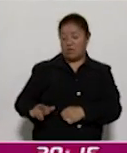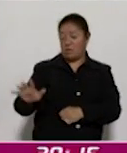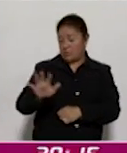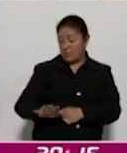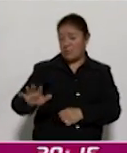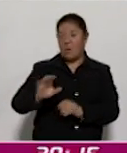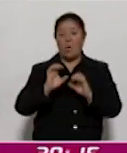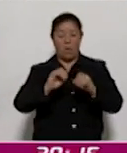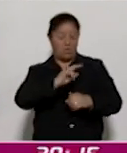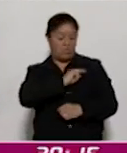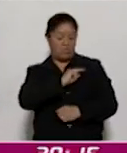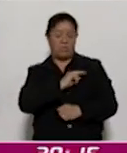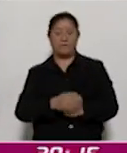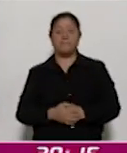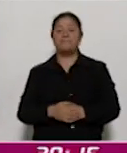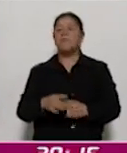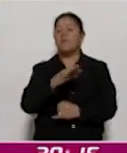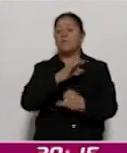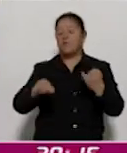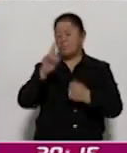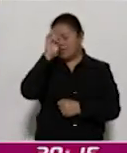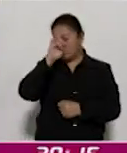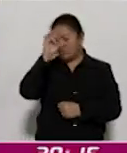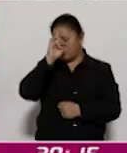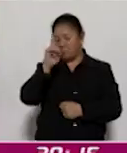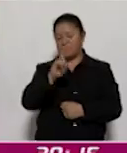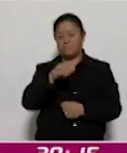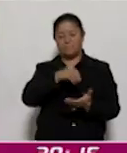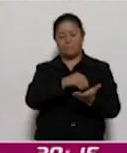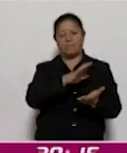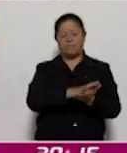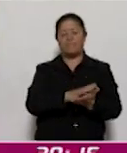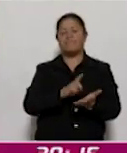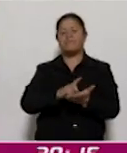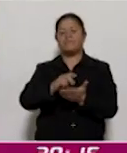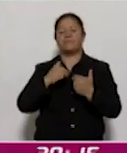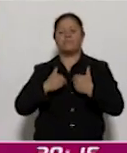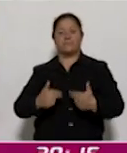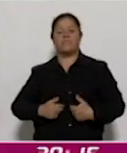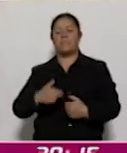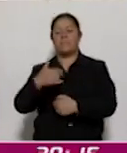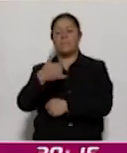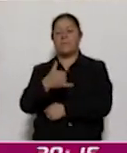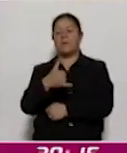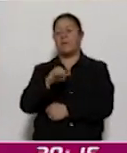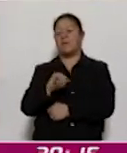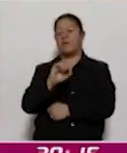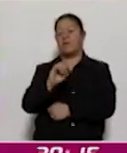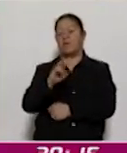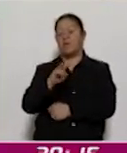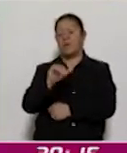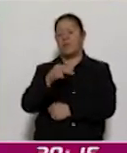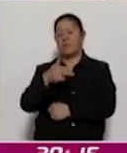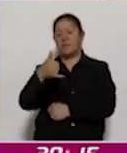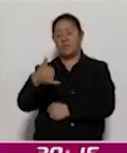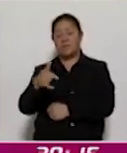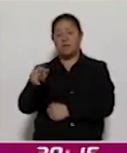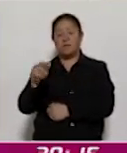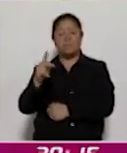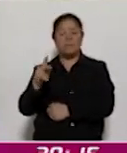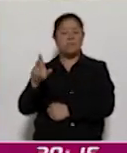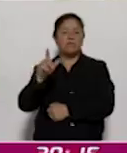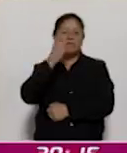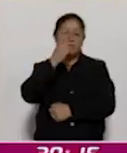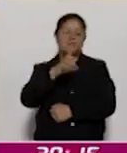Finalmente, la consejera consultiva de la Comisión Estatal de Derechos Humanos, Giovanni Pérez López, indicó que es esencial fomentar una cultura de transparencia